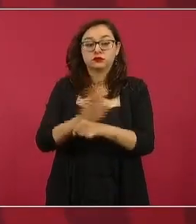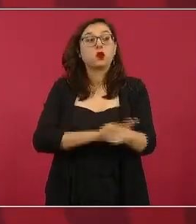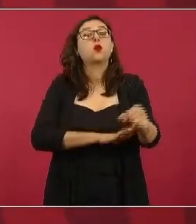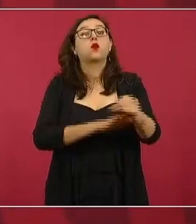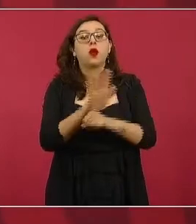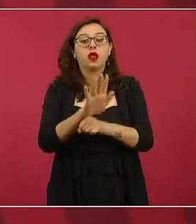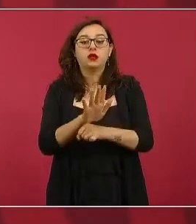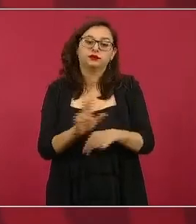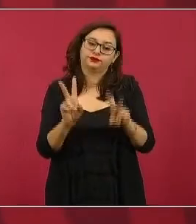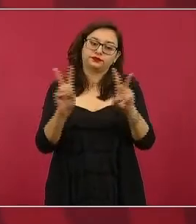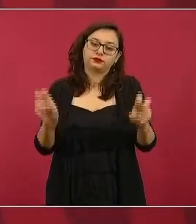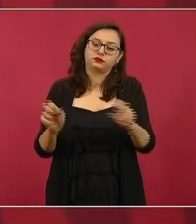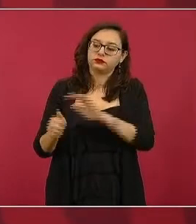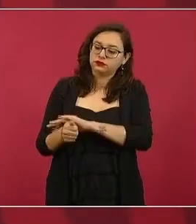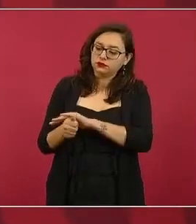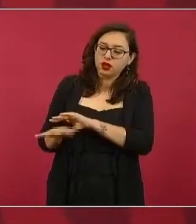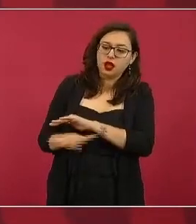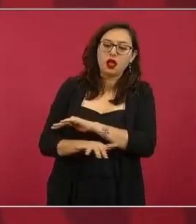Ayotzinapa